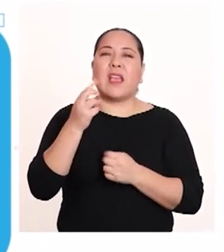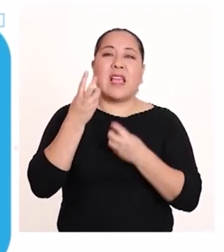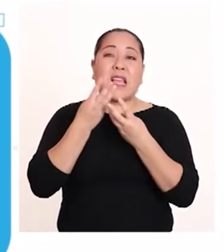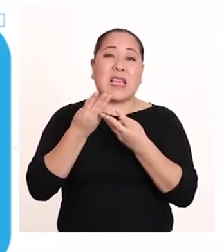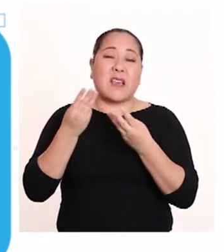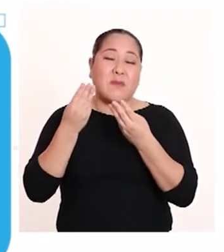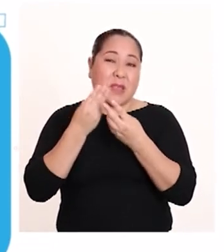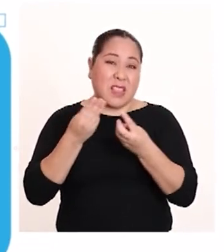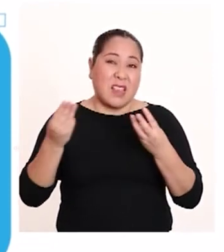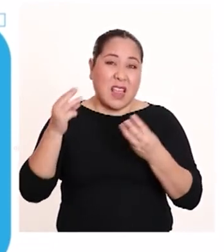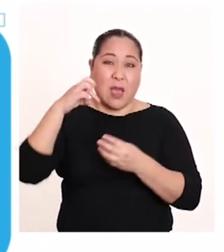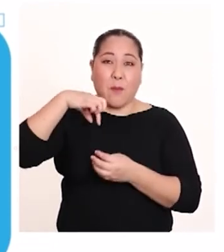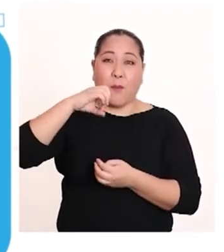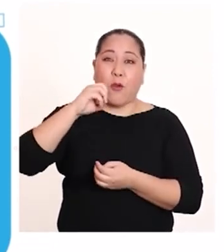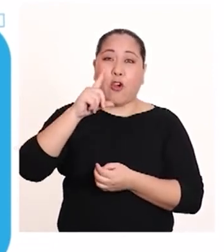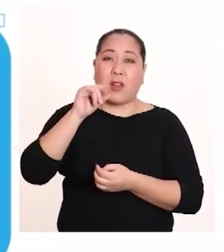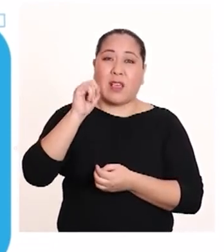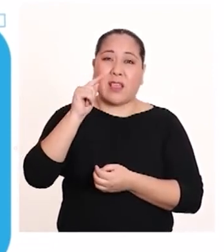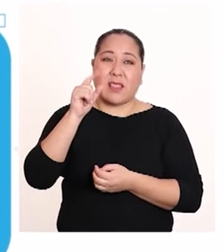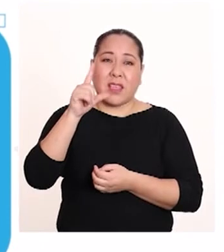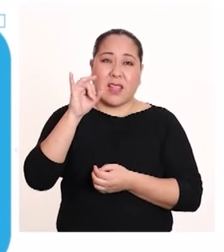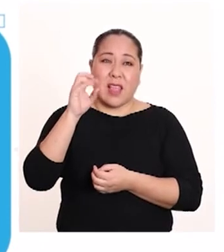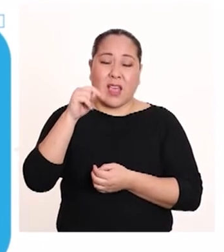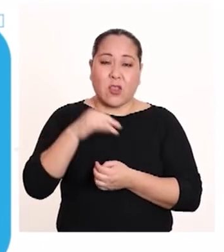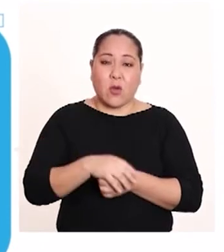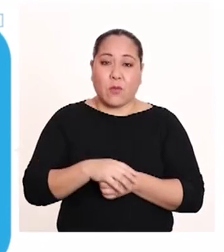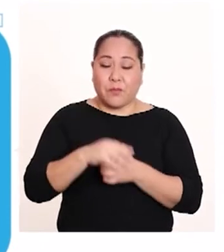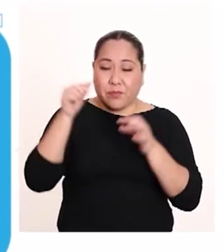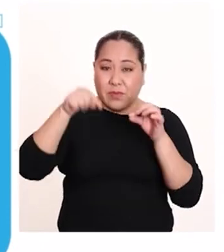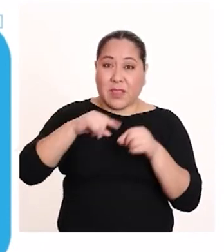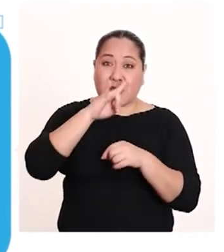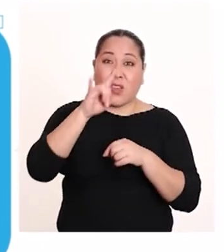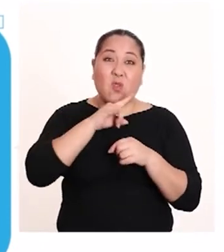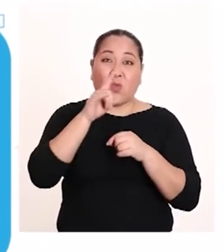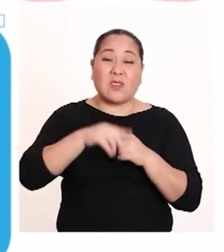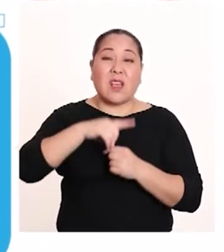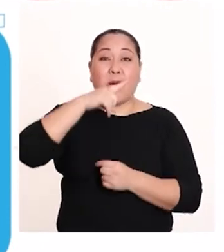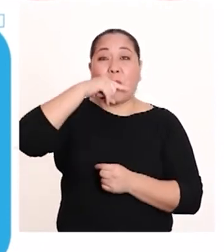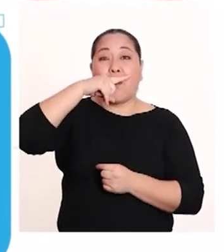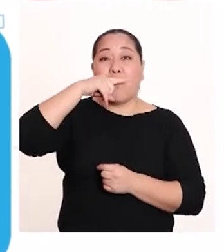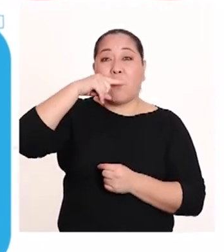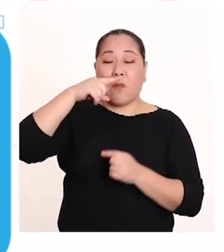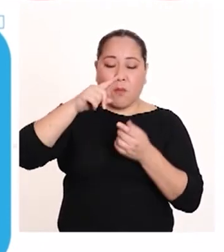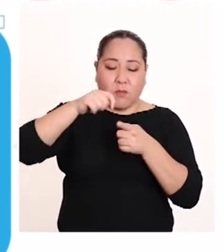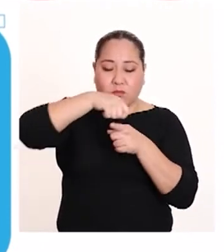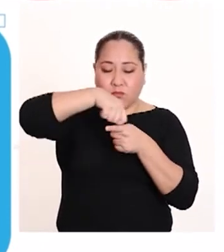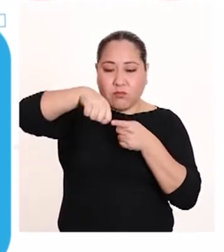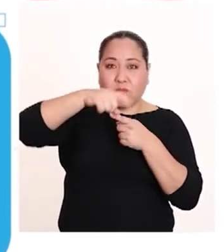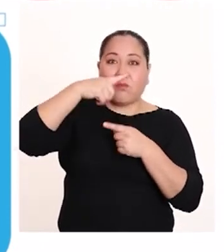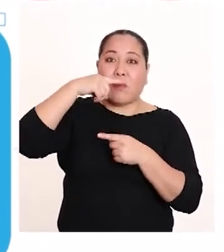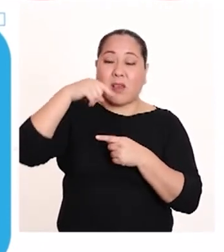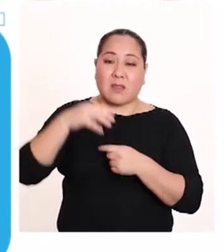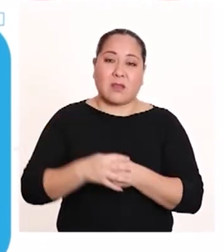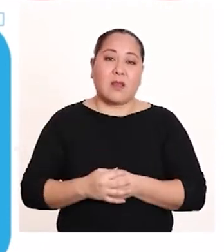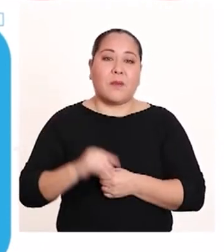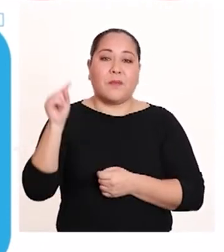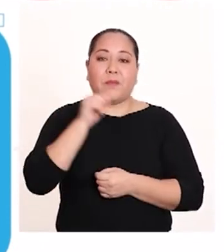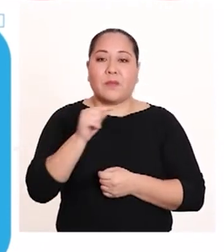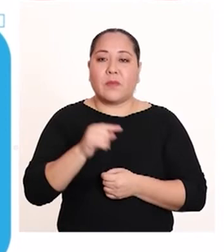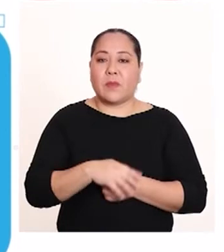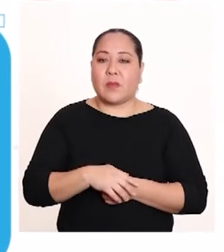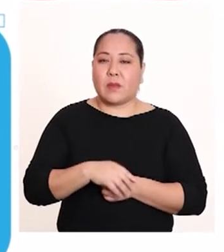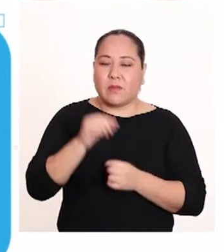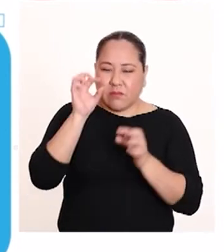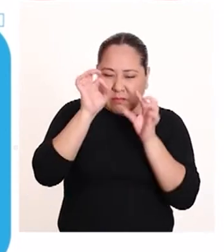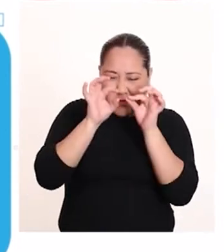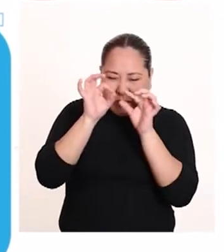Residuos de polietileno, plástico usado en pasta de dientes. Microesferas plásticas, empleadas